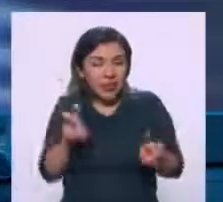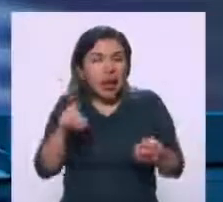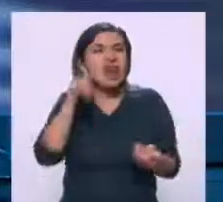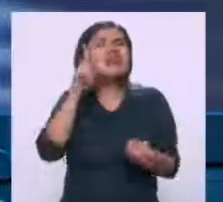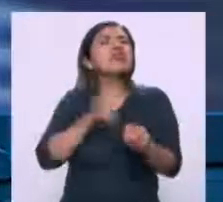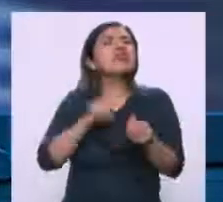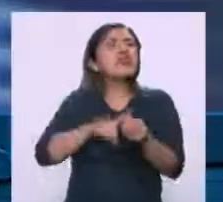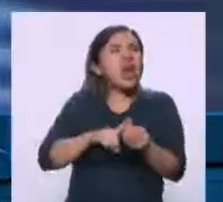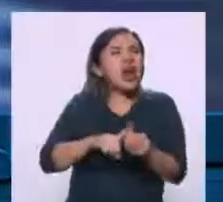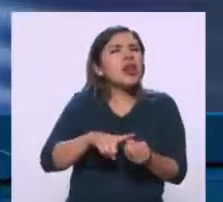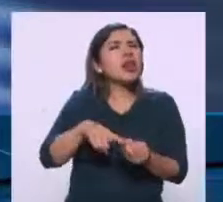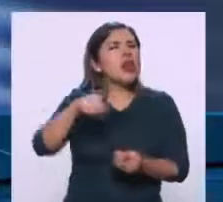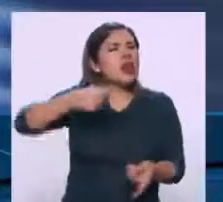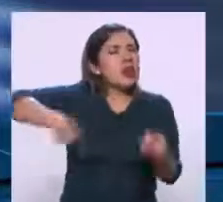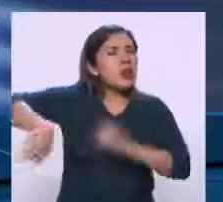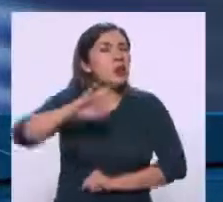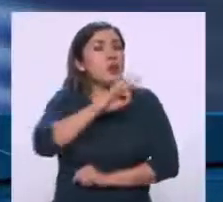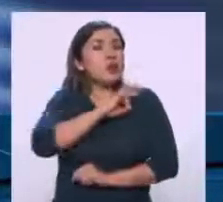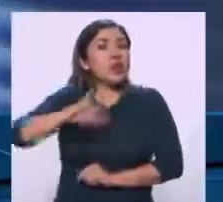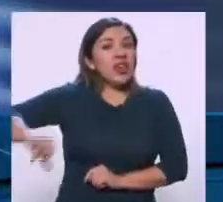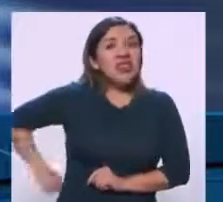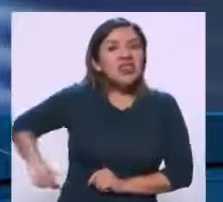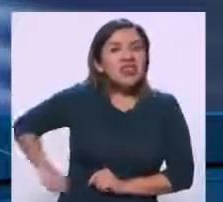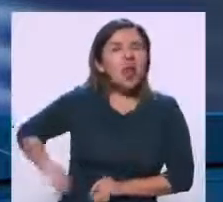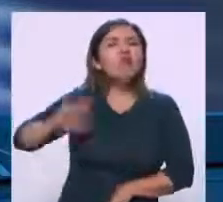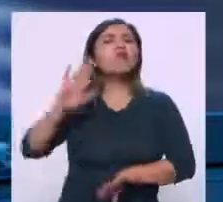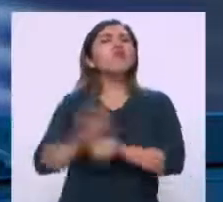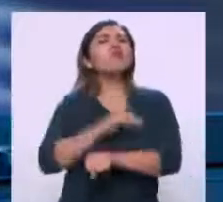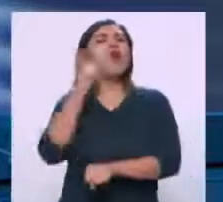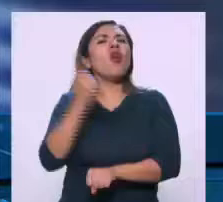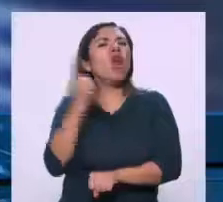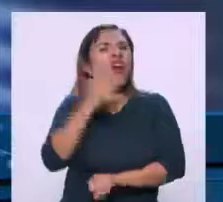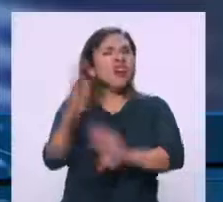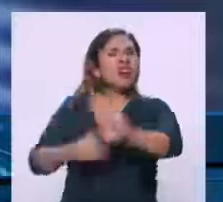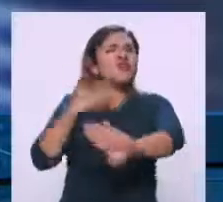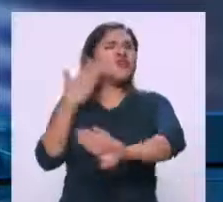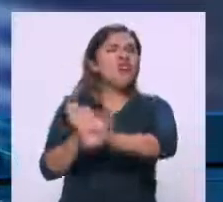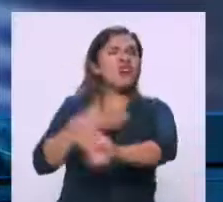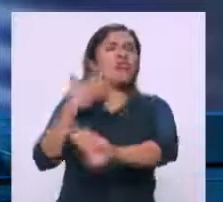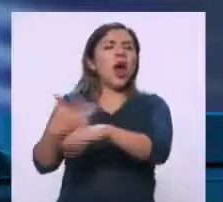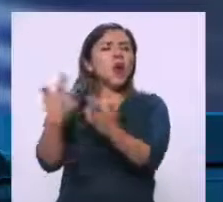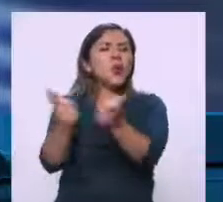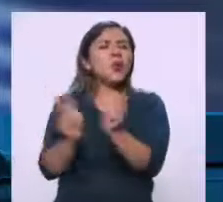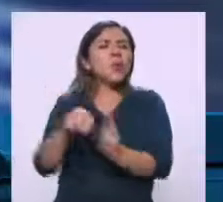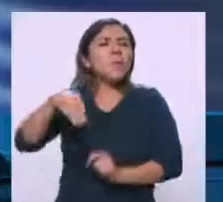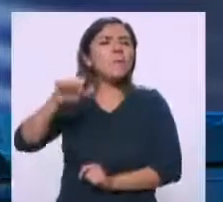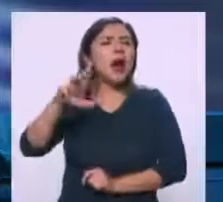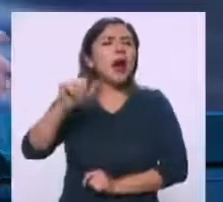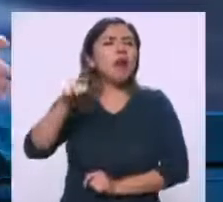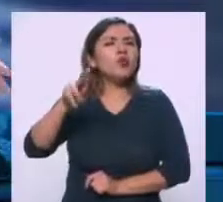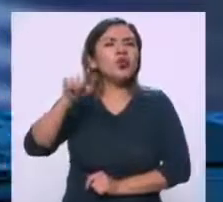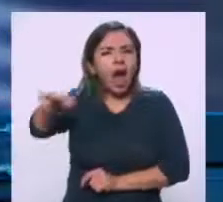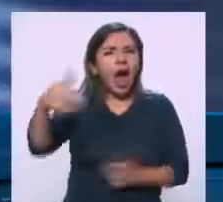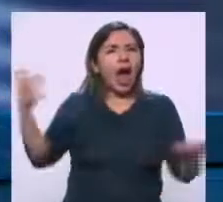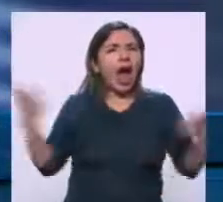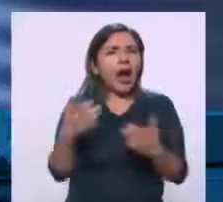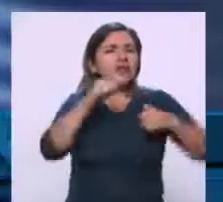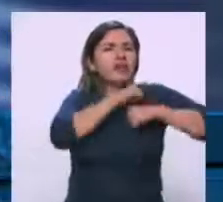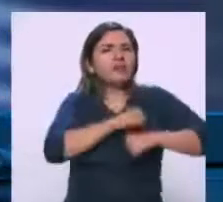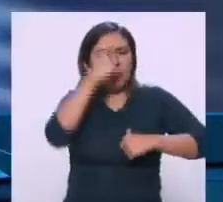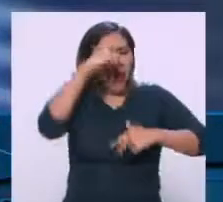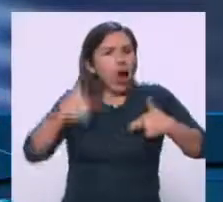quién le puede, le podría interesar y por qué desprestigiar a Marabunta, cuya función es humanitaria.